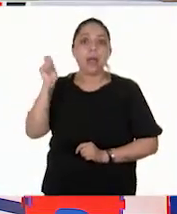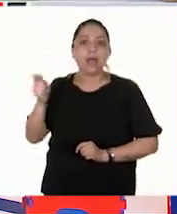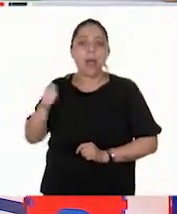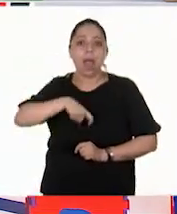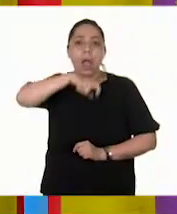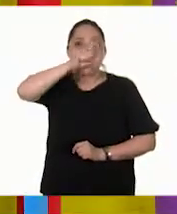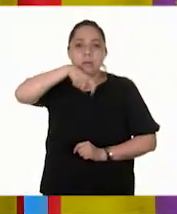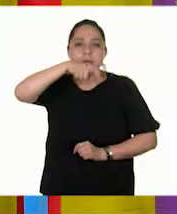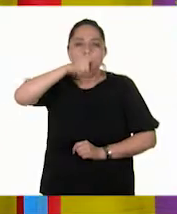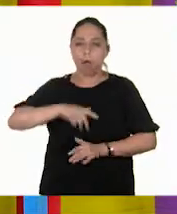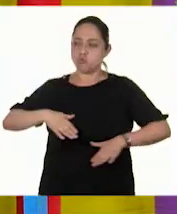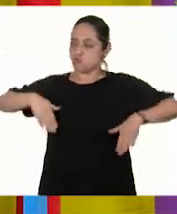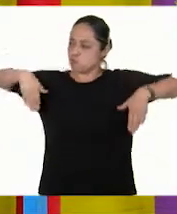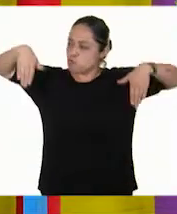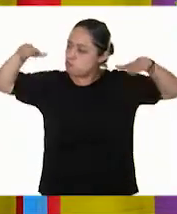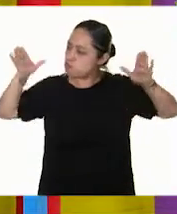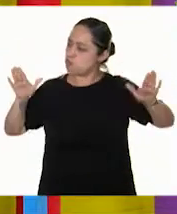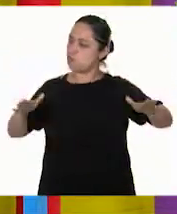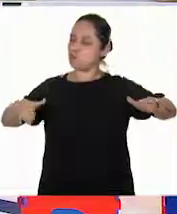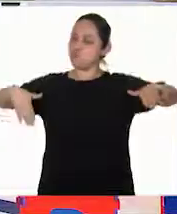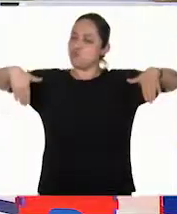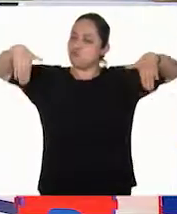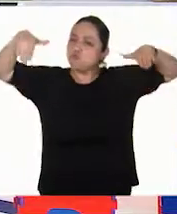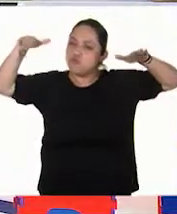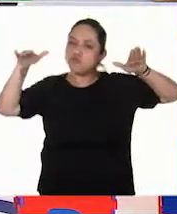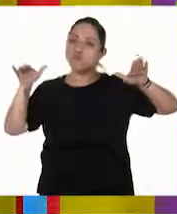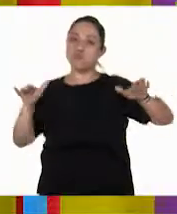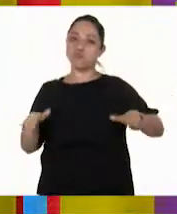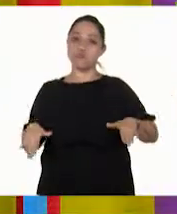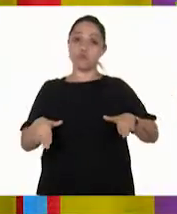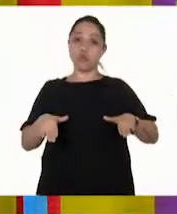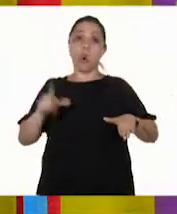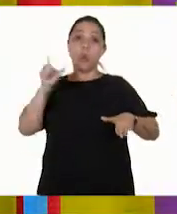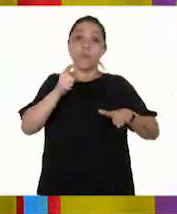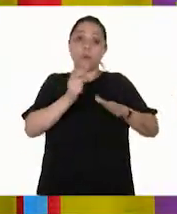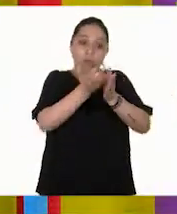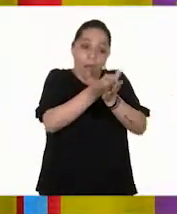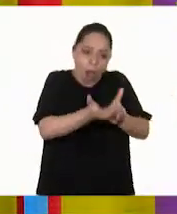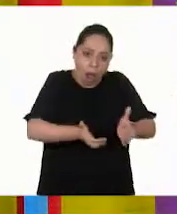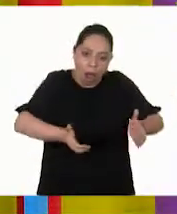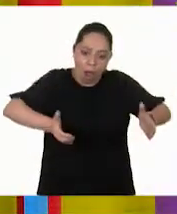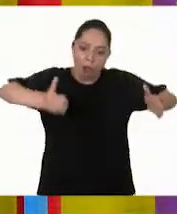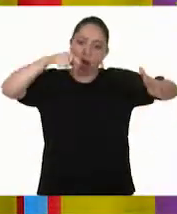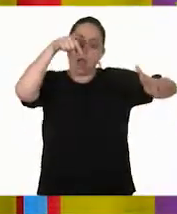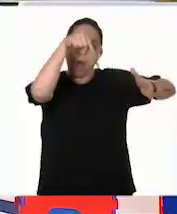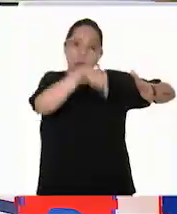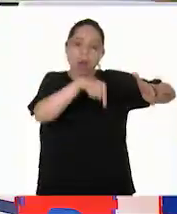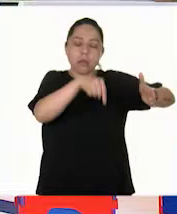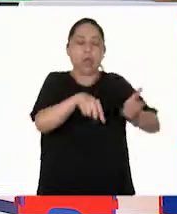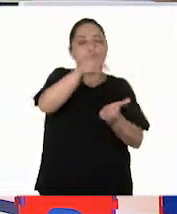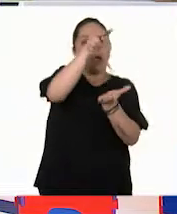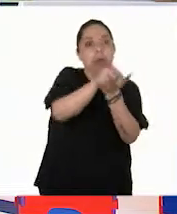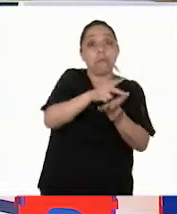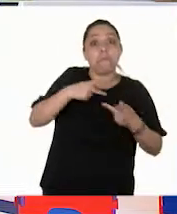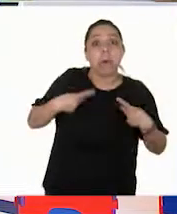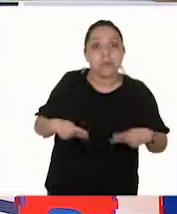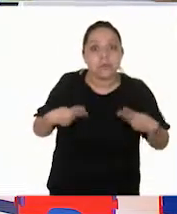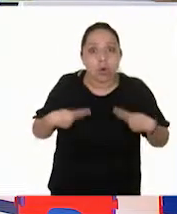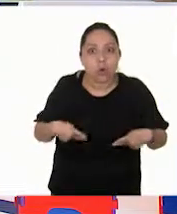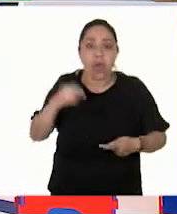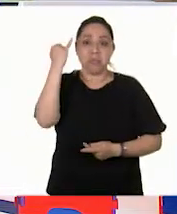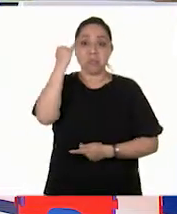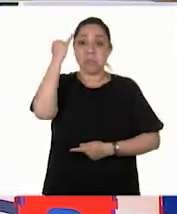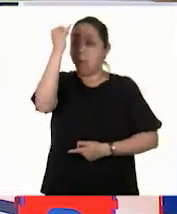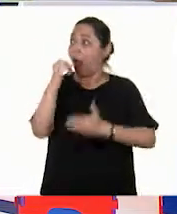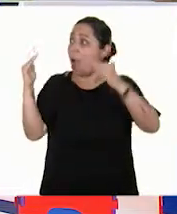grande. Imagínate que en su nido puede caber una persona. ¿En serio? Allá acostadita. Ahora imagínate que esa ave se quede sin hogar,